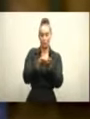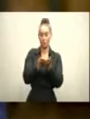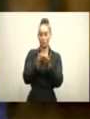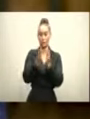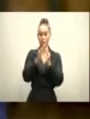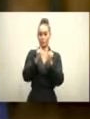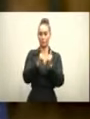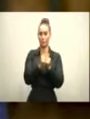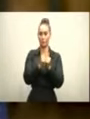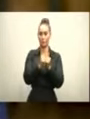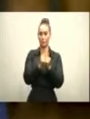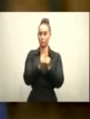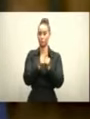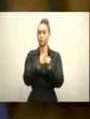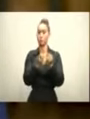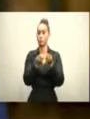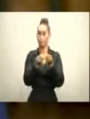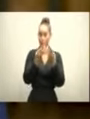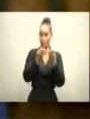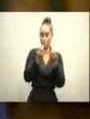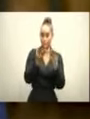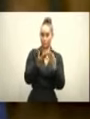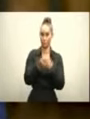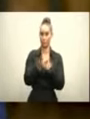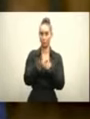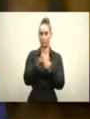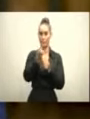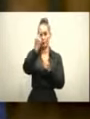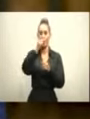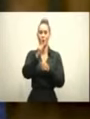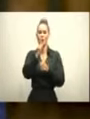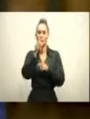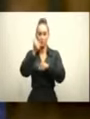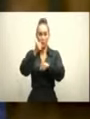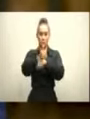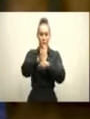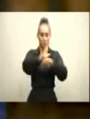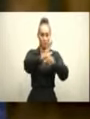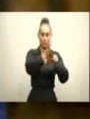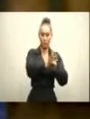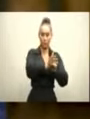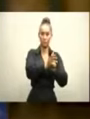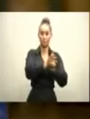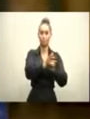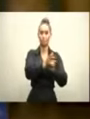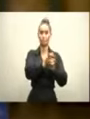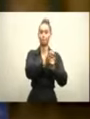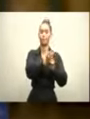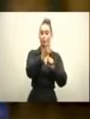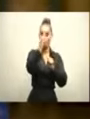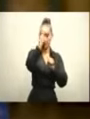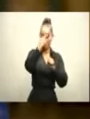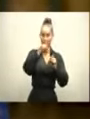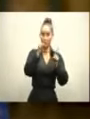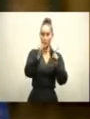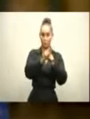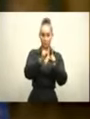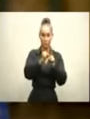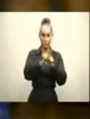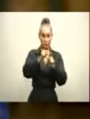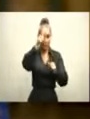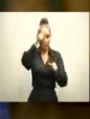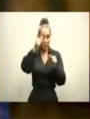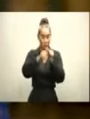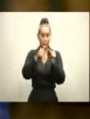crisis, pero la pandemia no es la única culpable. El país no olvida que durante muchos años